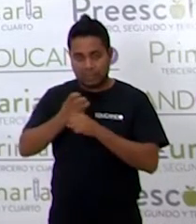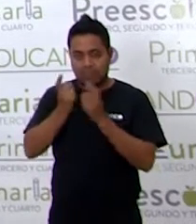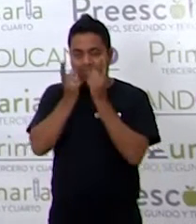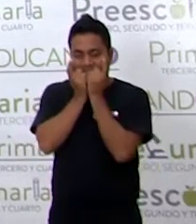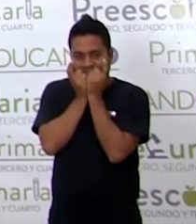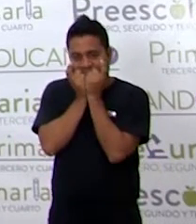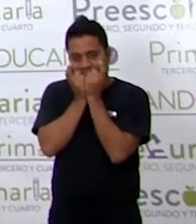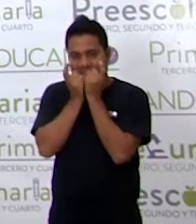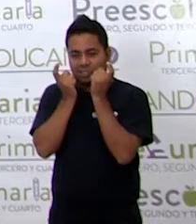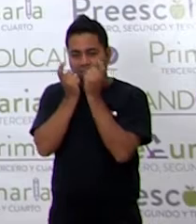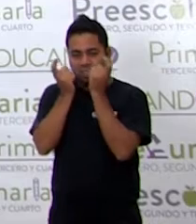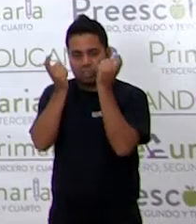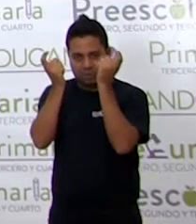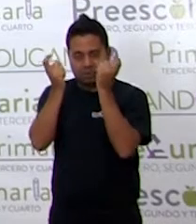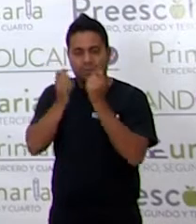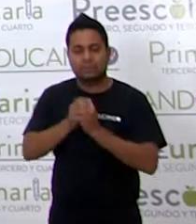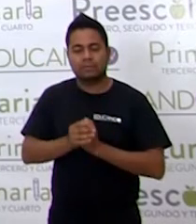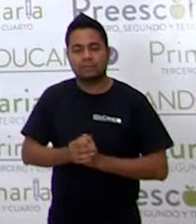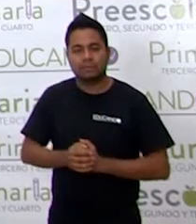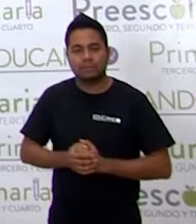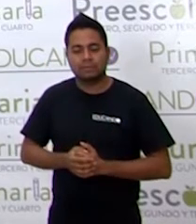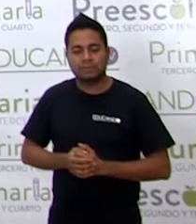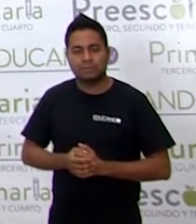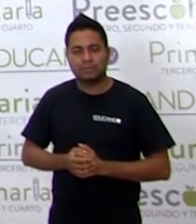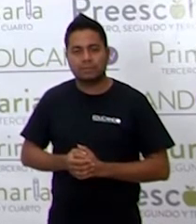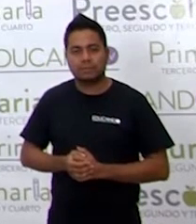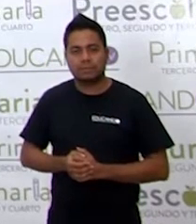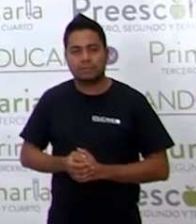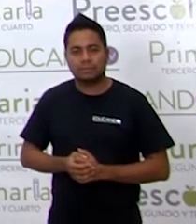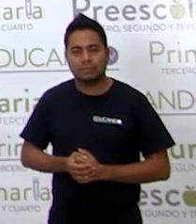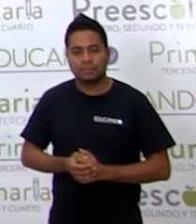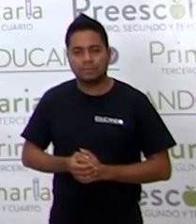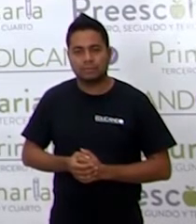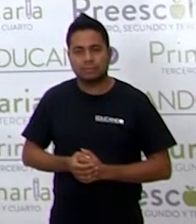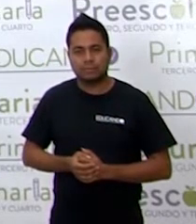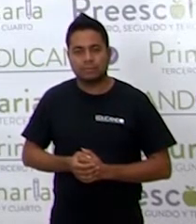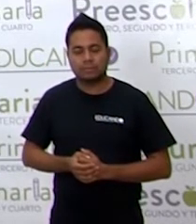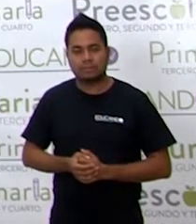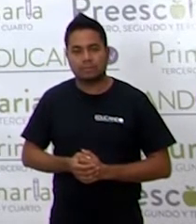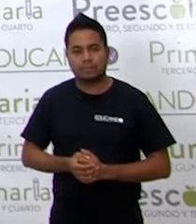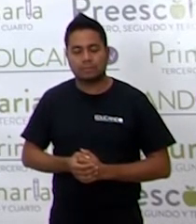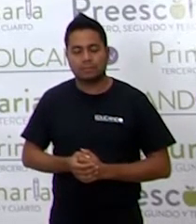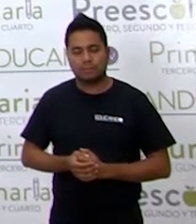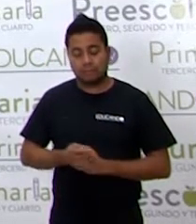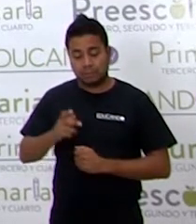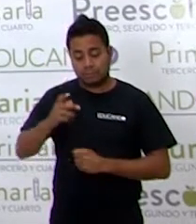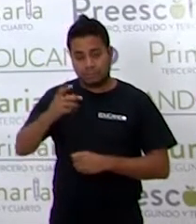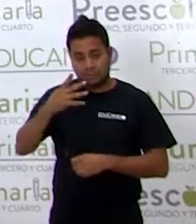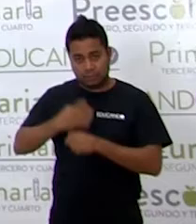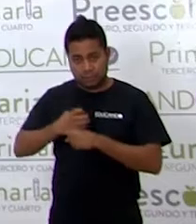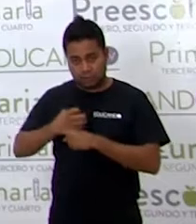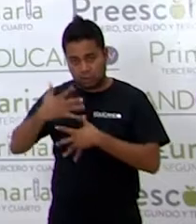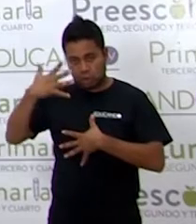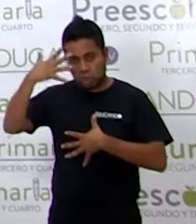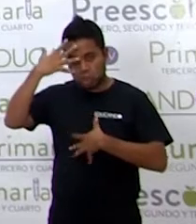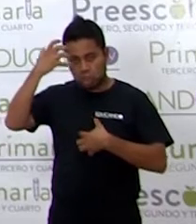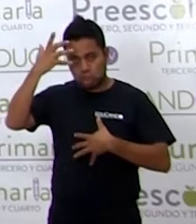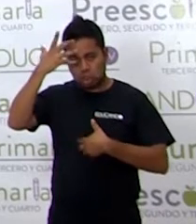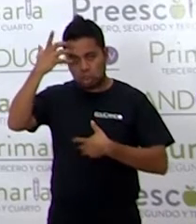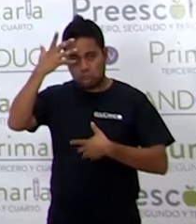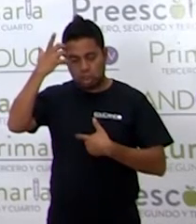el chango o mono.